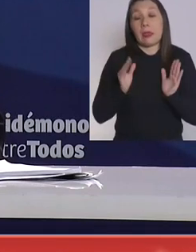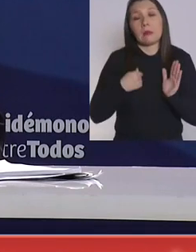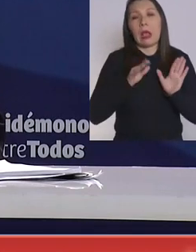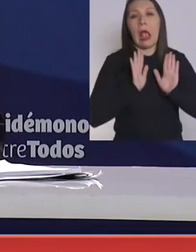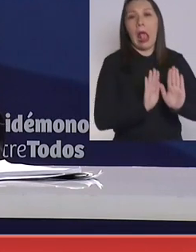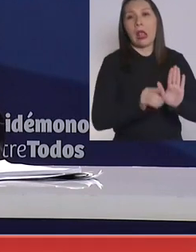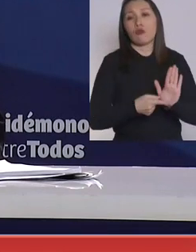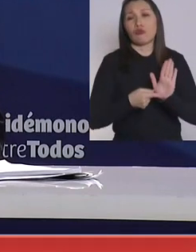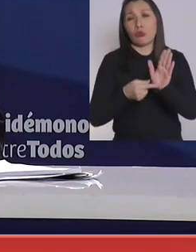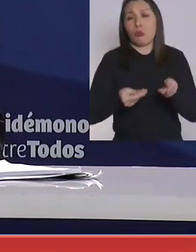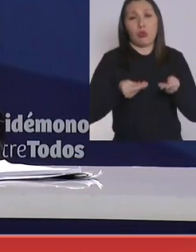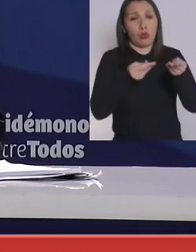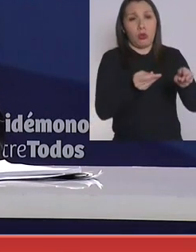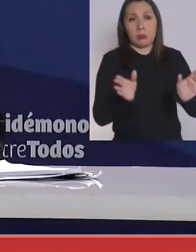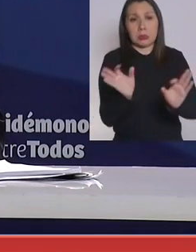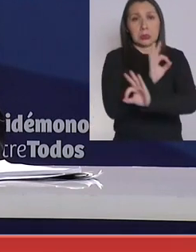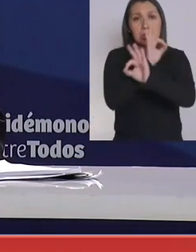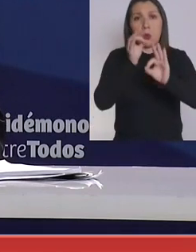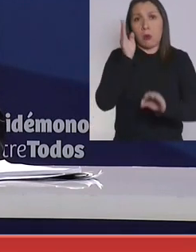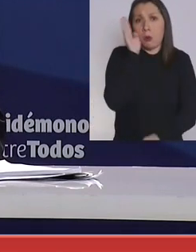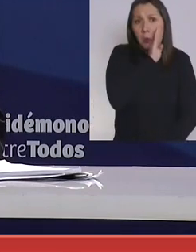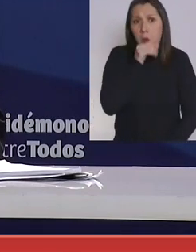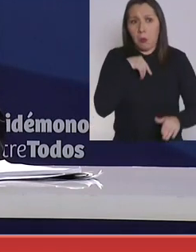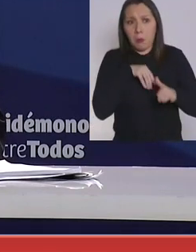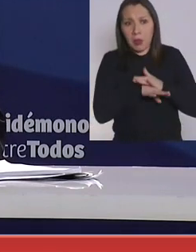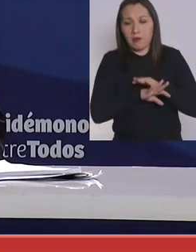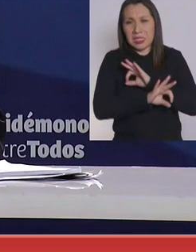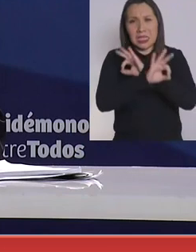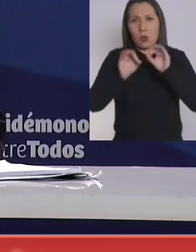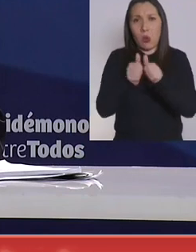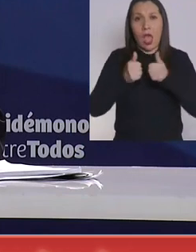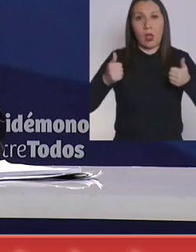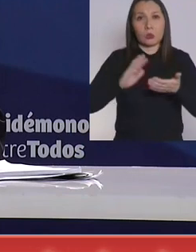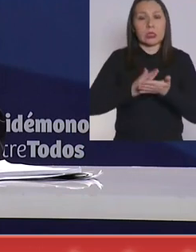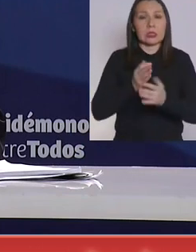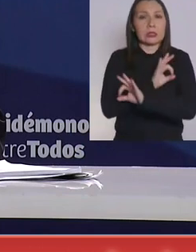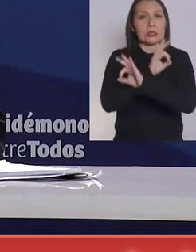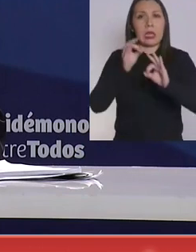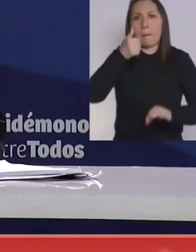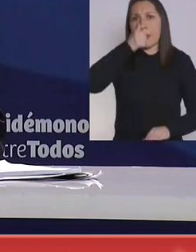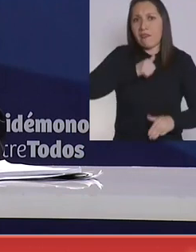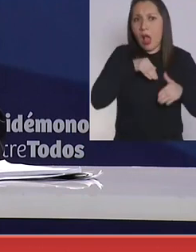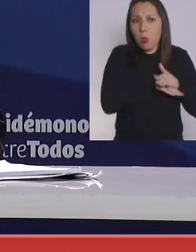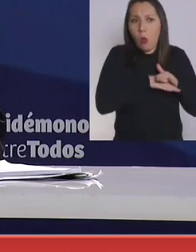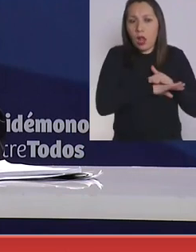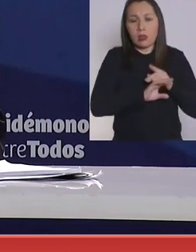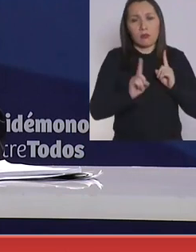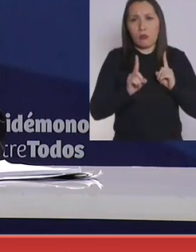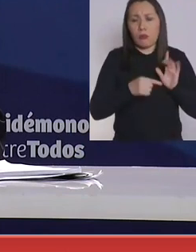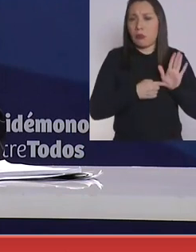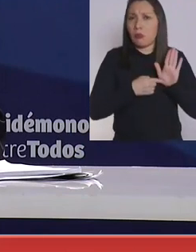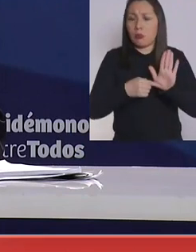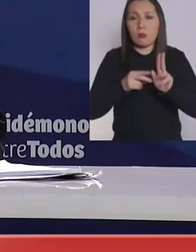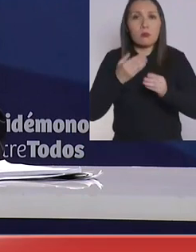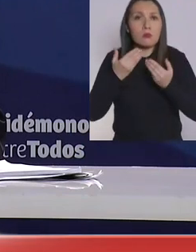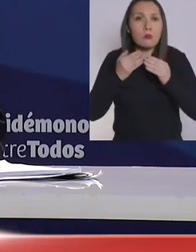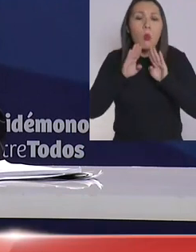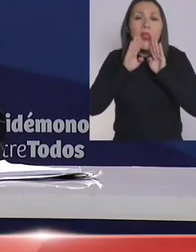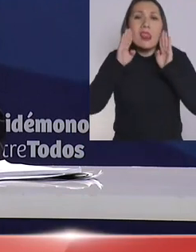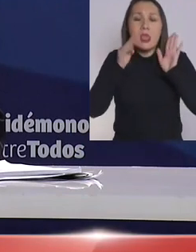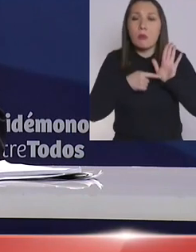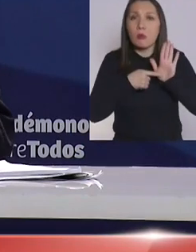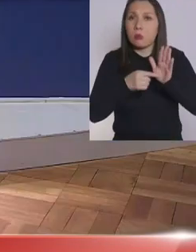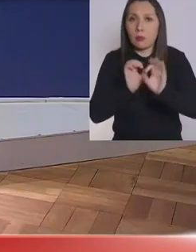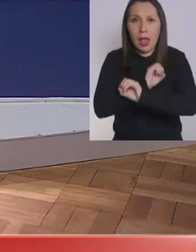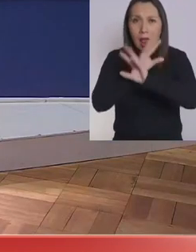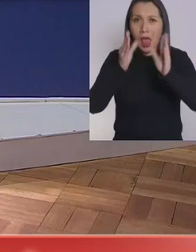Y yo lo voy a entregar. No tengo nada que ocultar. Ninguna autoridad sanitaria tiene nada que ocultar. Y eso quiero dejarlo claro ante la opinión